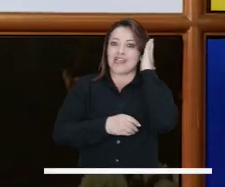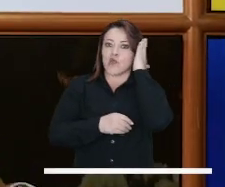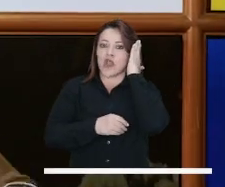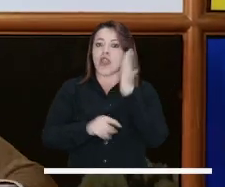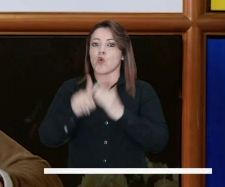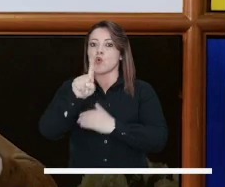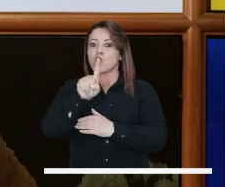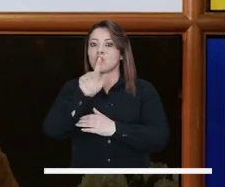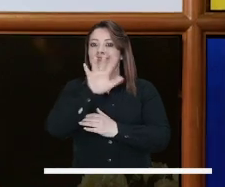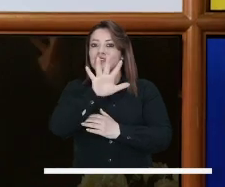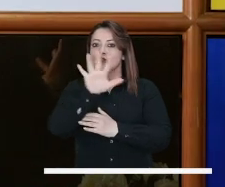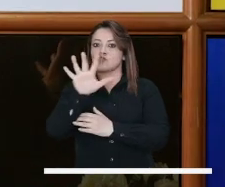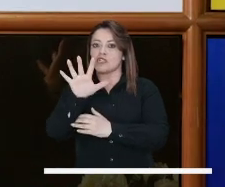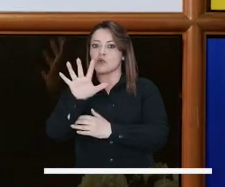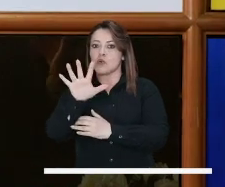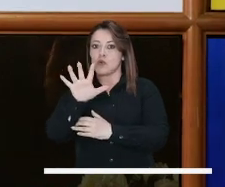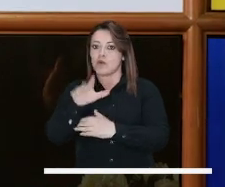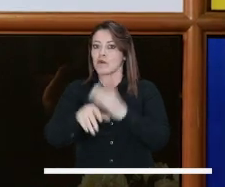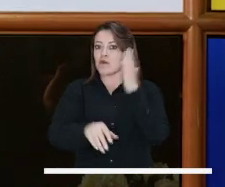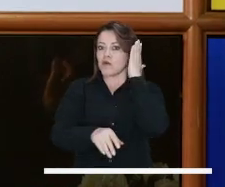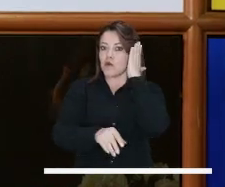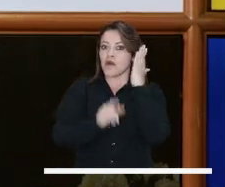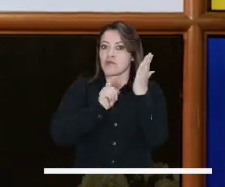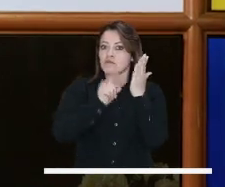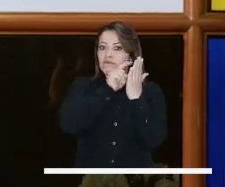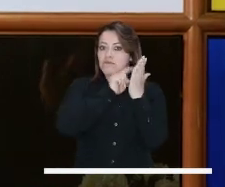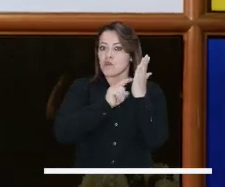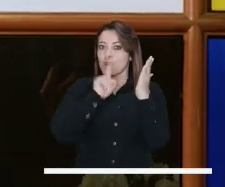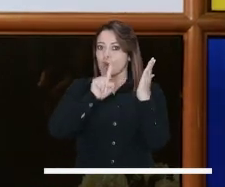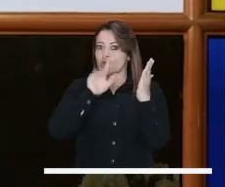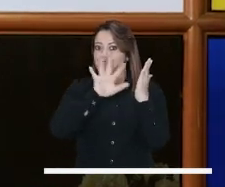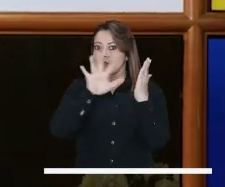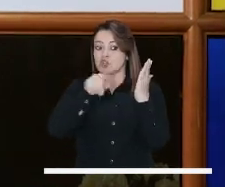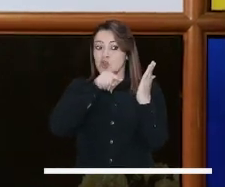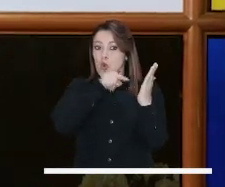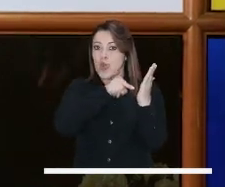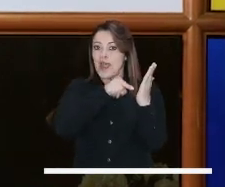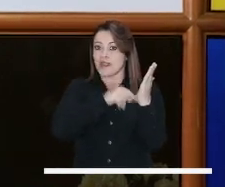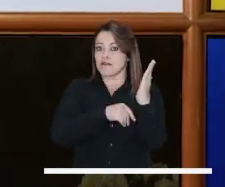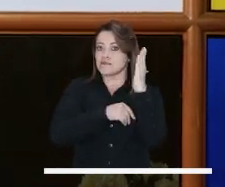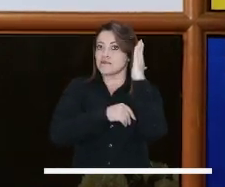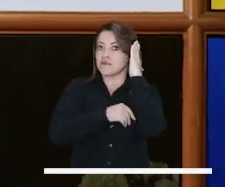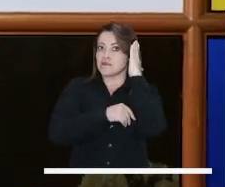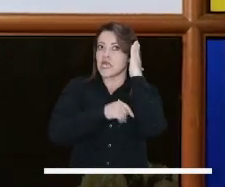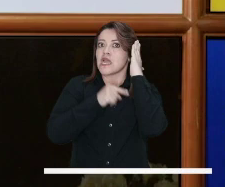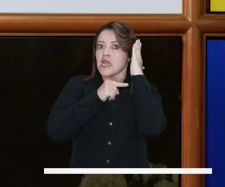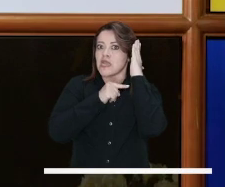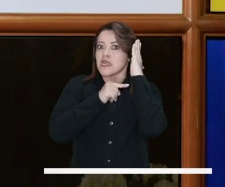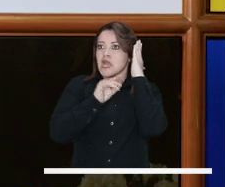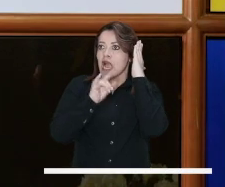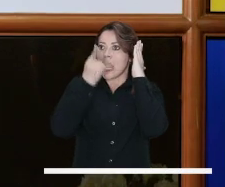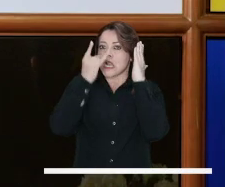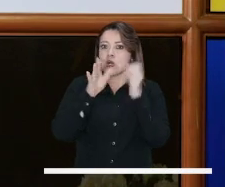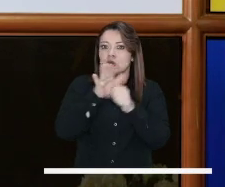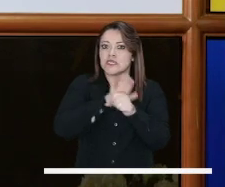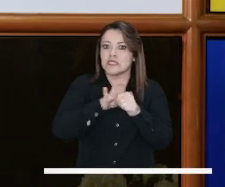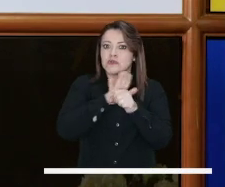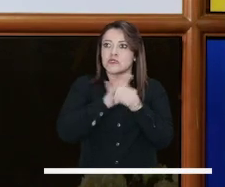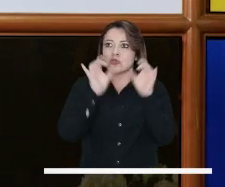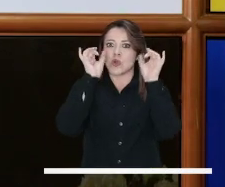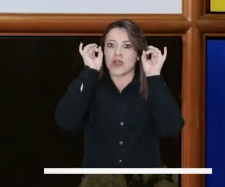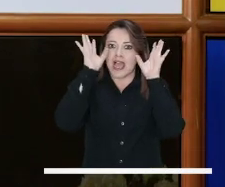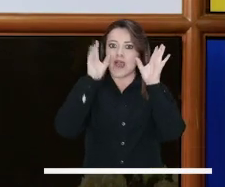emergencia y no hay tiempo de salir desde el celular, pueden marcar el 155, el 155. Marcando desde el